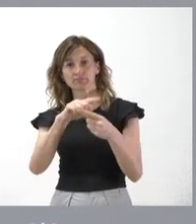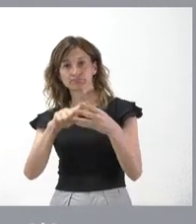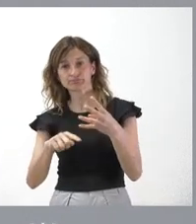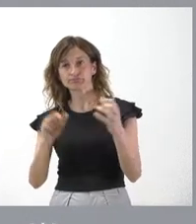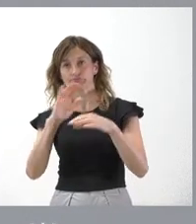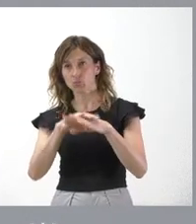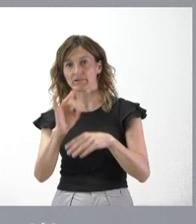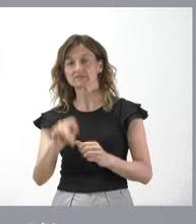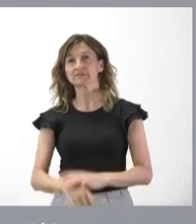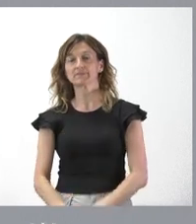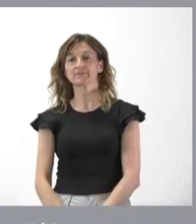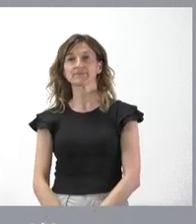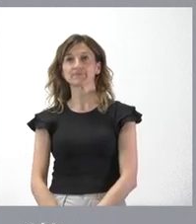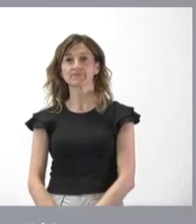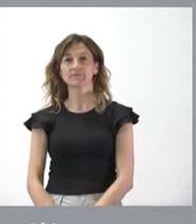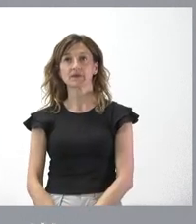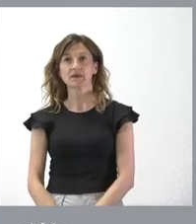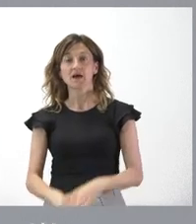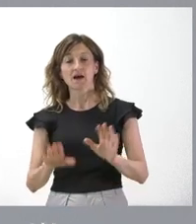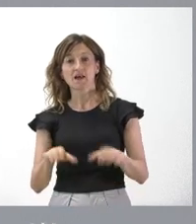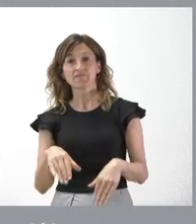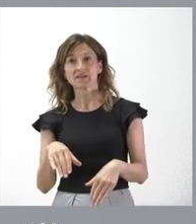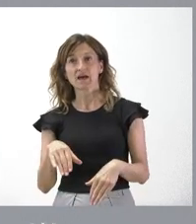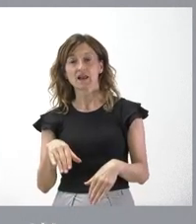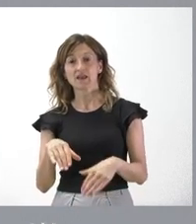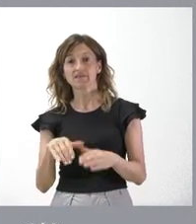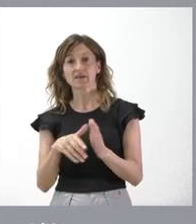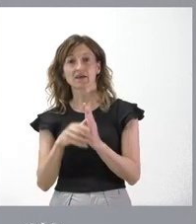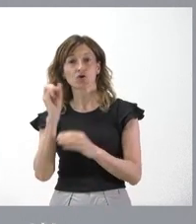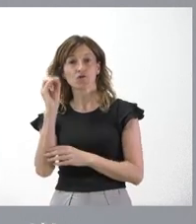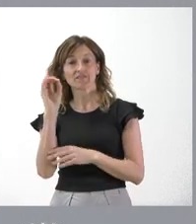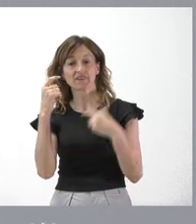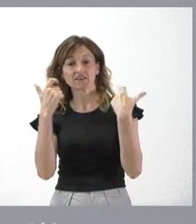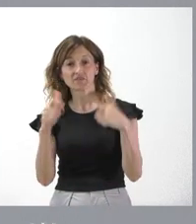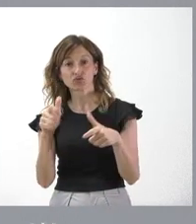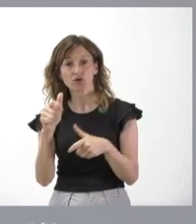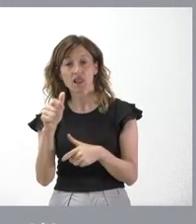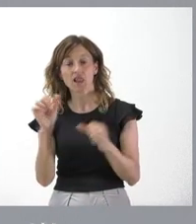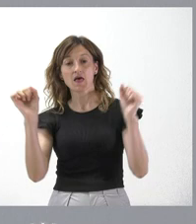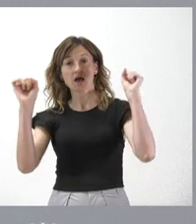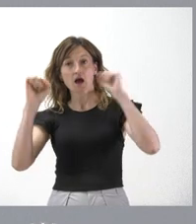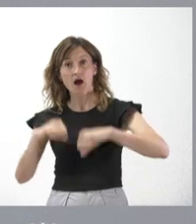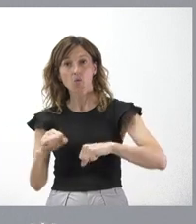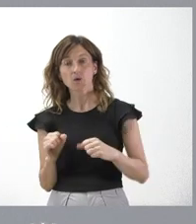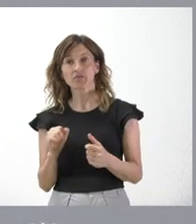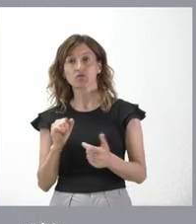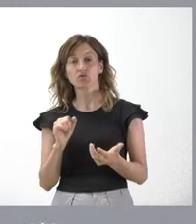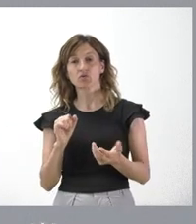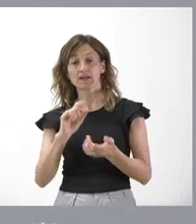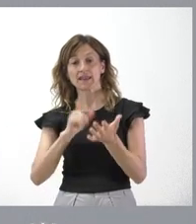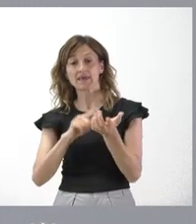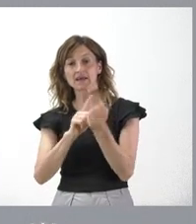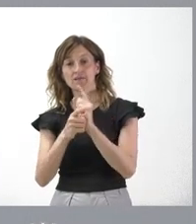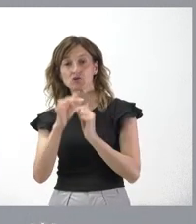usted bien dice, no se tomó una decisión por parte de la conferencia sectorial en torno a esta iniciativa de cambio de ley,